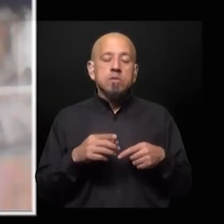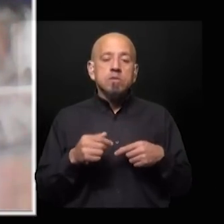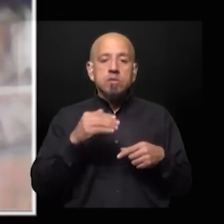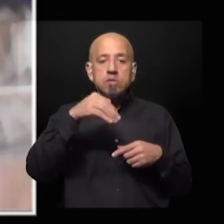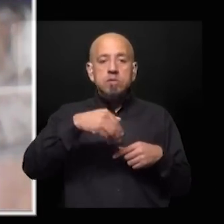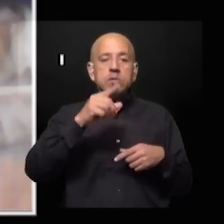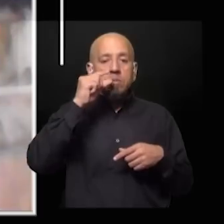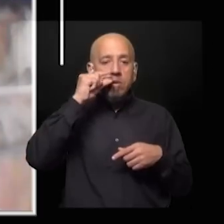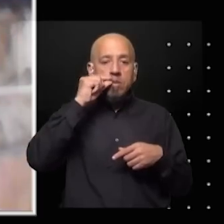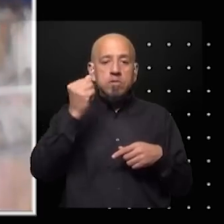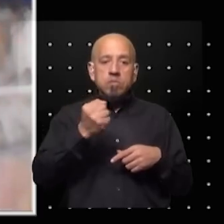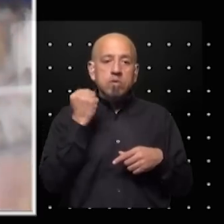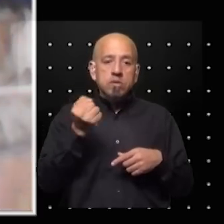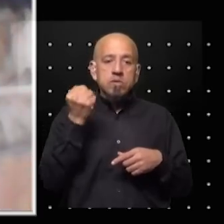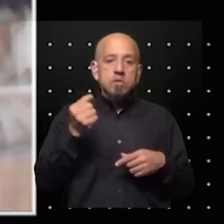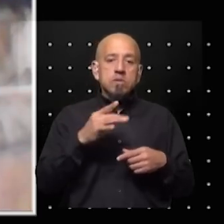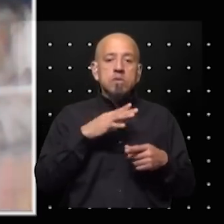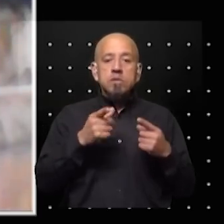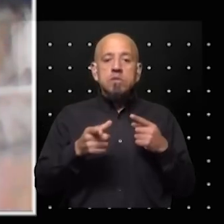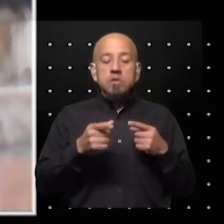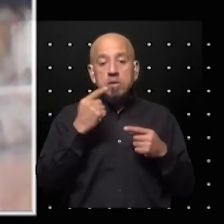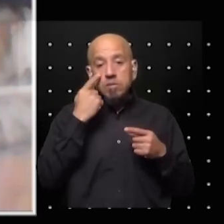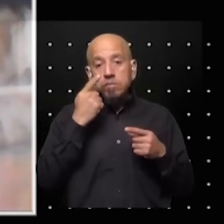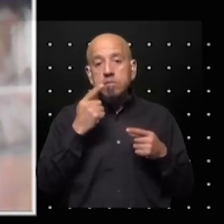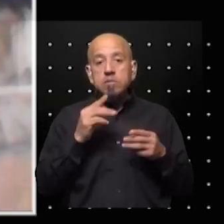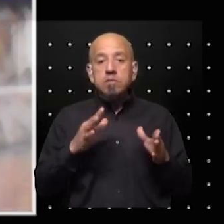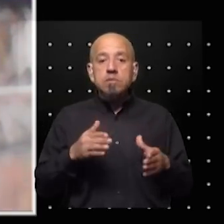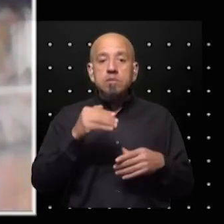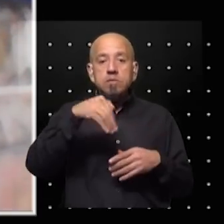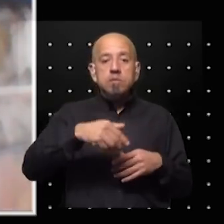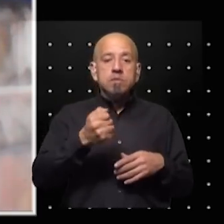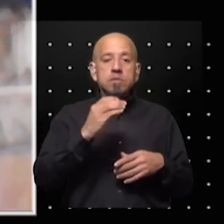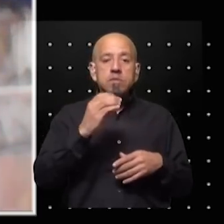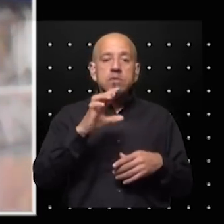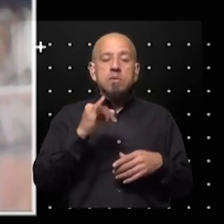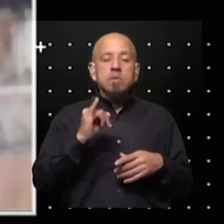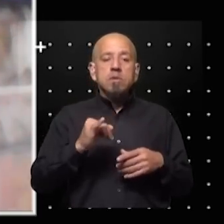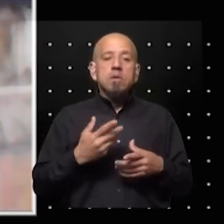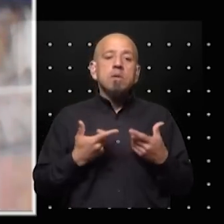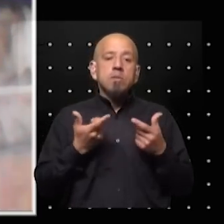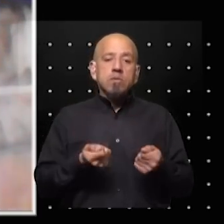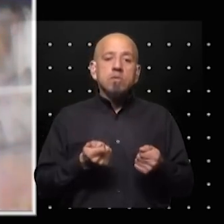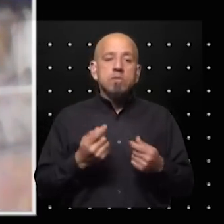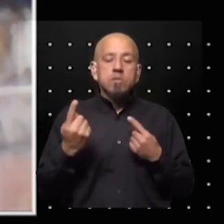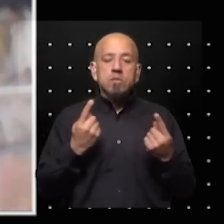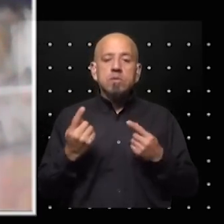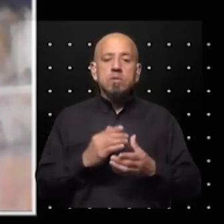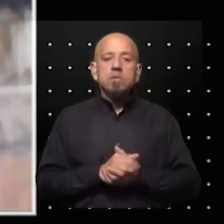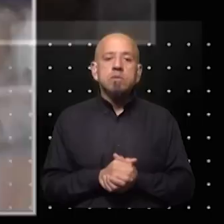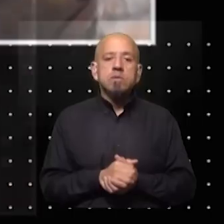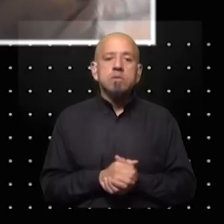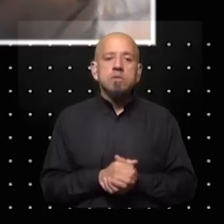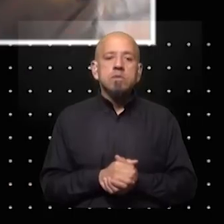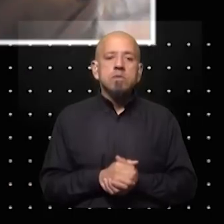figura relevante entonces hay que ver también si en estos últimos días Macri explícitamente apoya a uno de los dos Ari